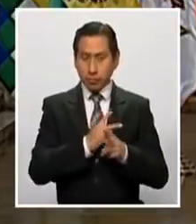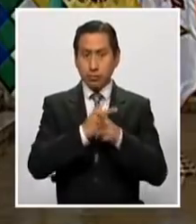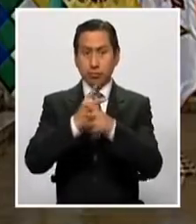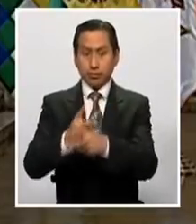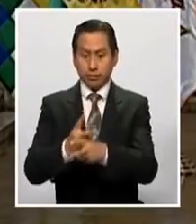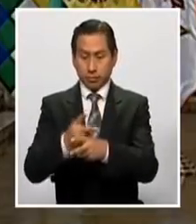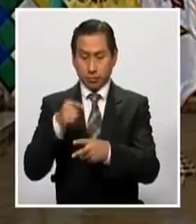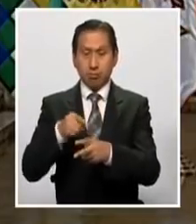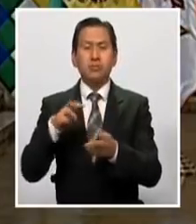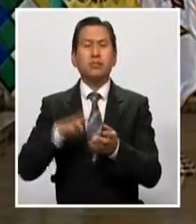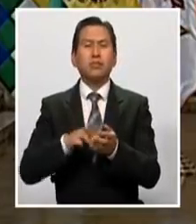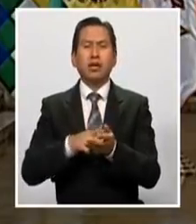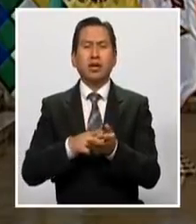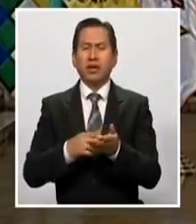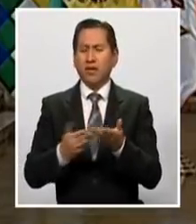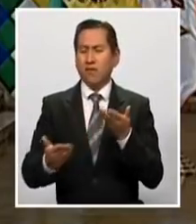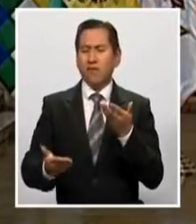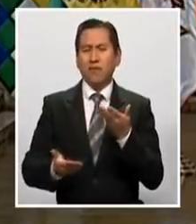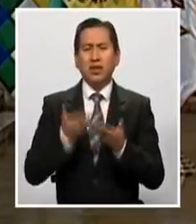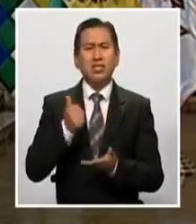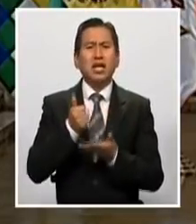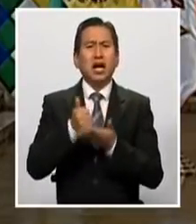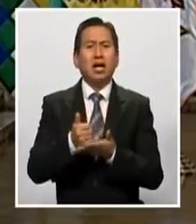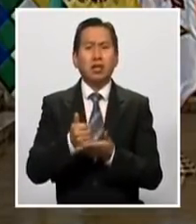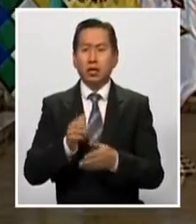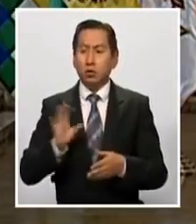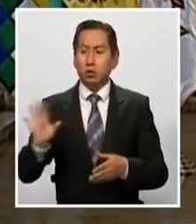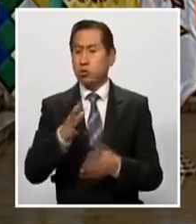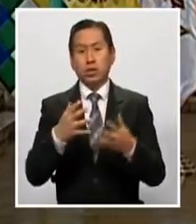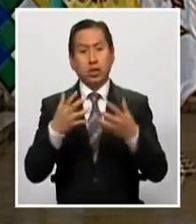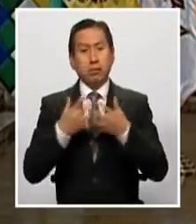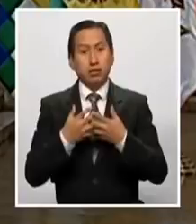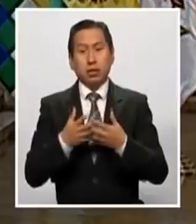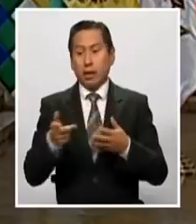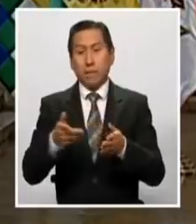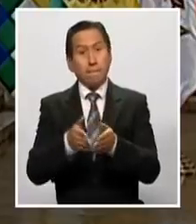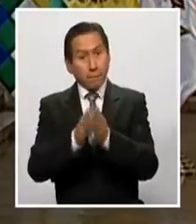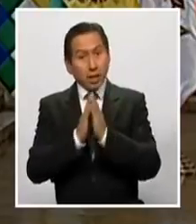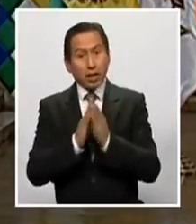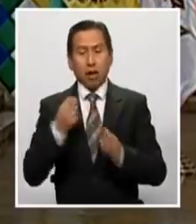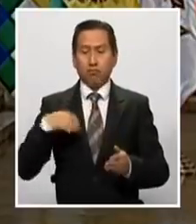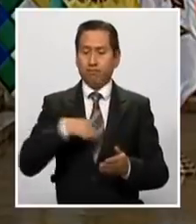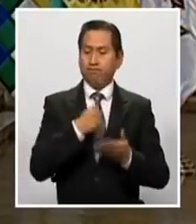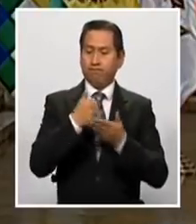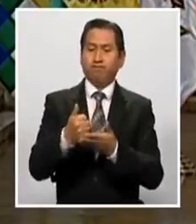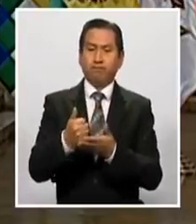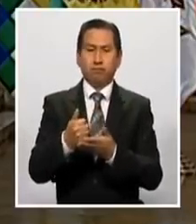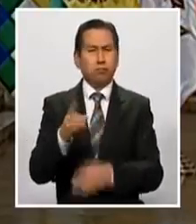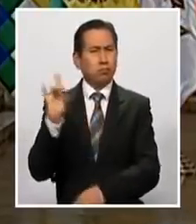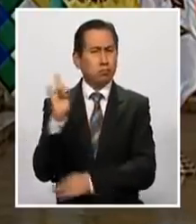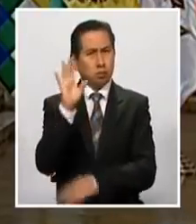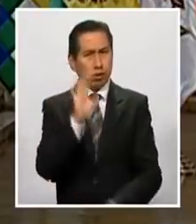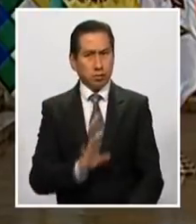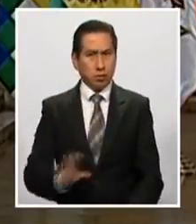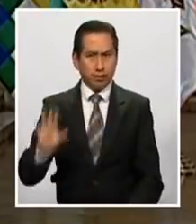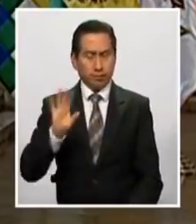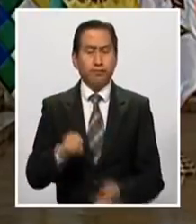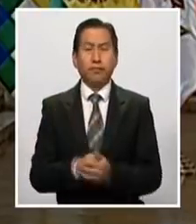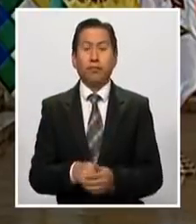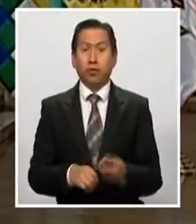en condiciones muy favorables a las empresas que así lo pidan en todo el país. Dos,